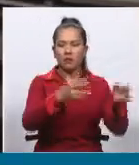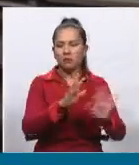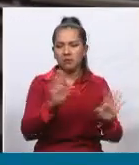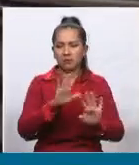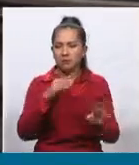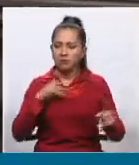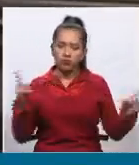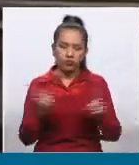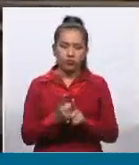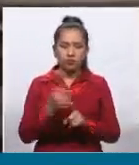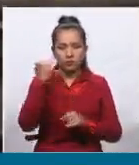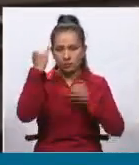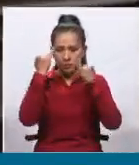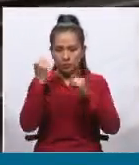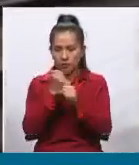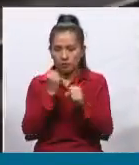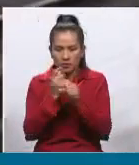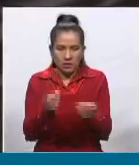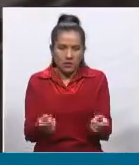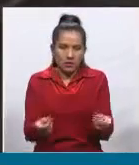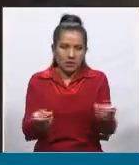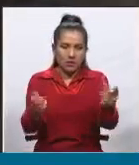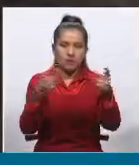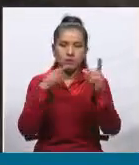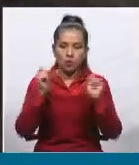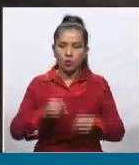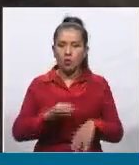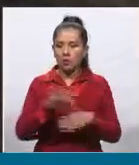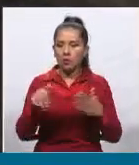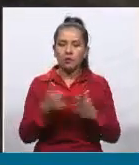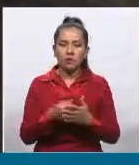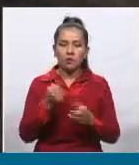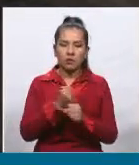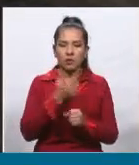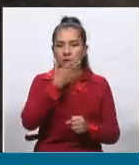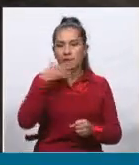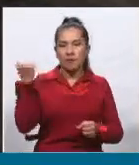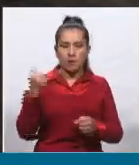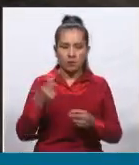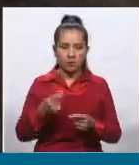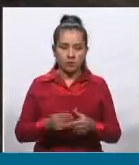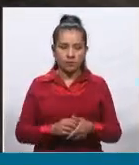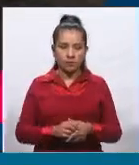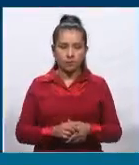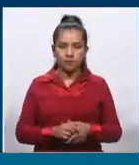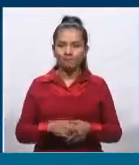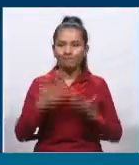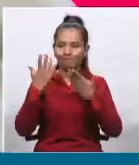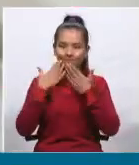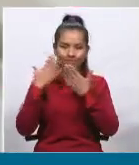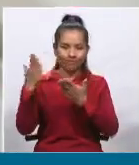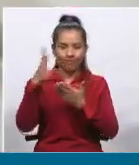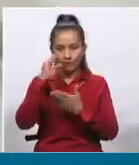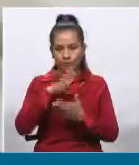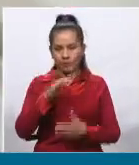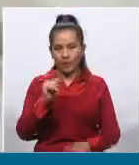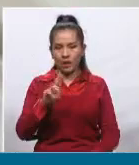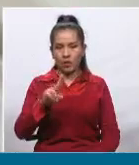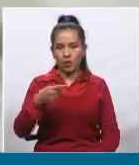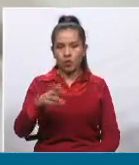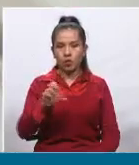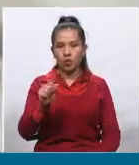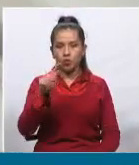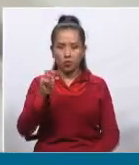competitivos nuestros productores, nuestros exportadores, nuestros importadores. Bien, muchísimas gracias, Augusto, por